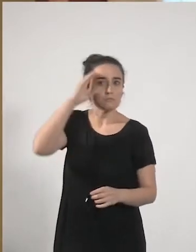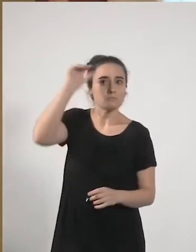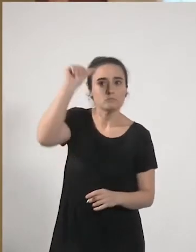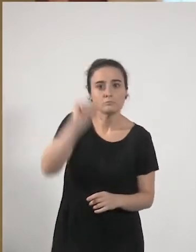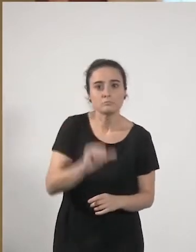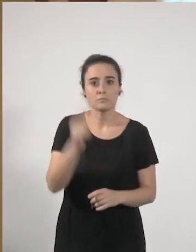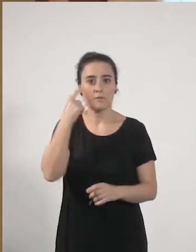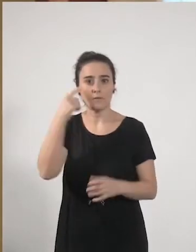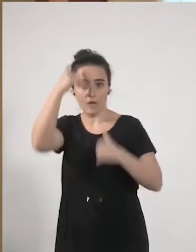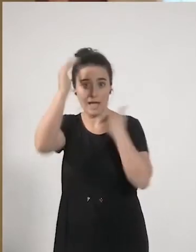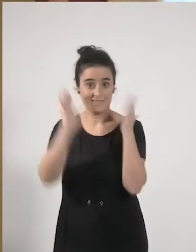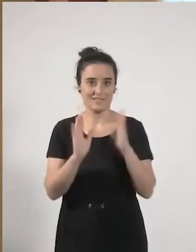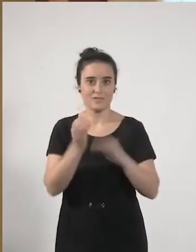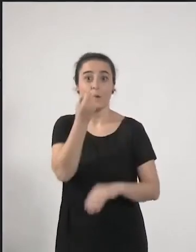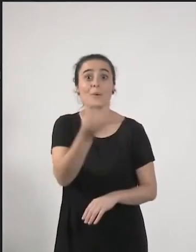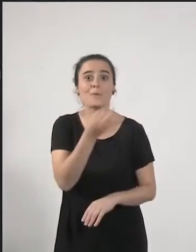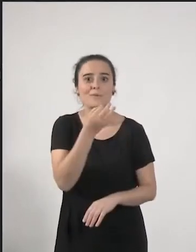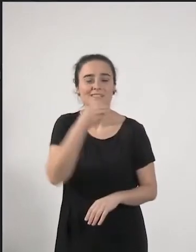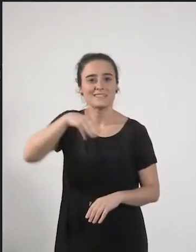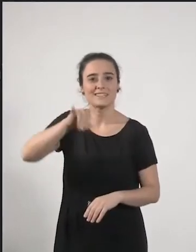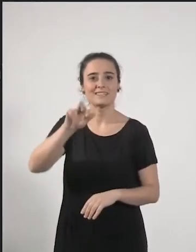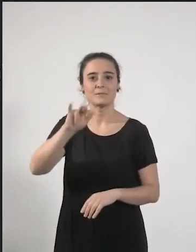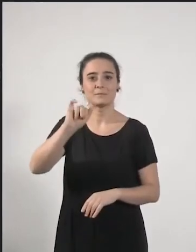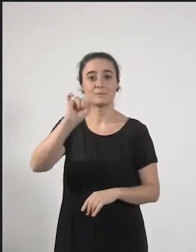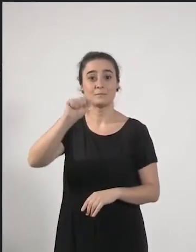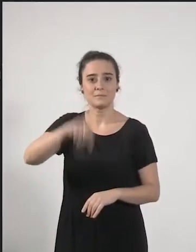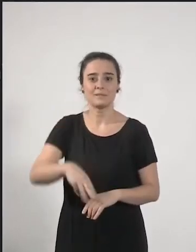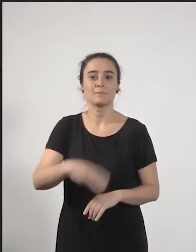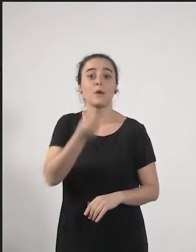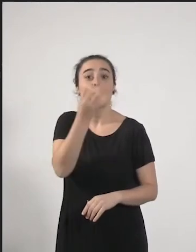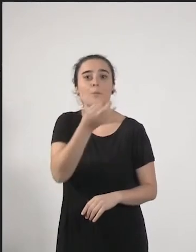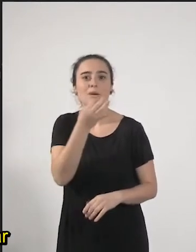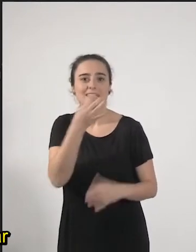Artola, Arratzaldeon. Arratzaldeon, Pilar. Arratzaldeon, Bustigue.